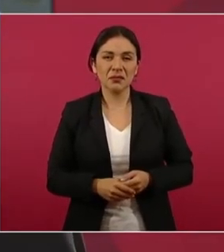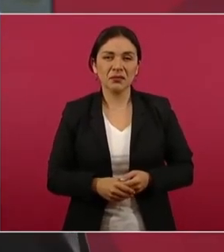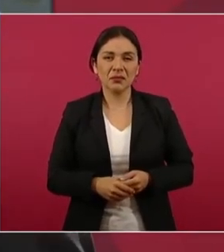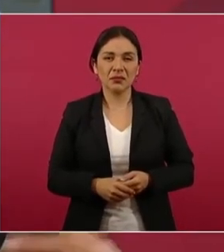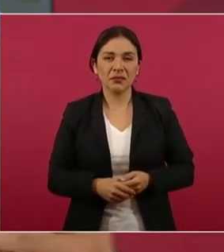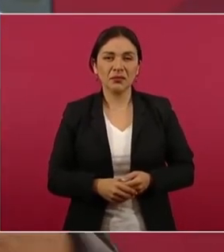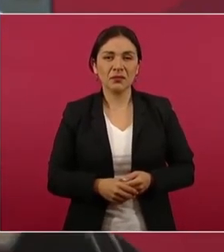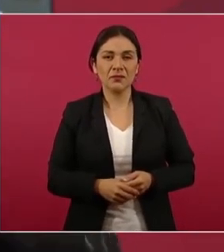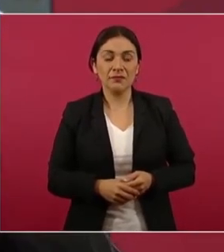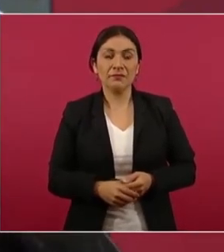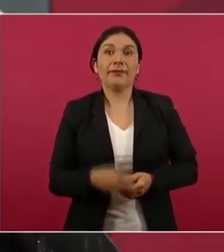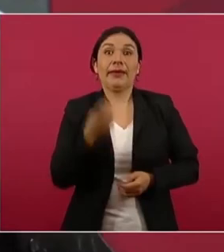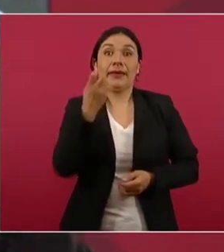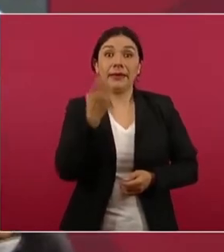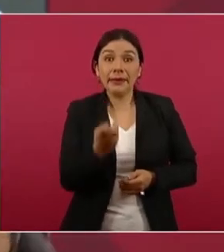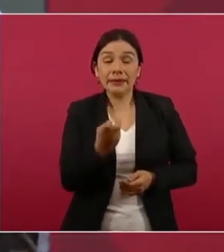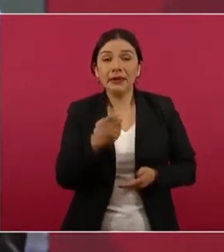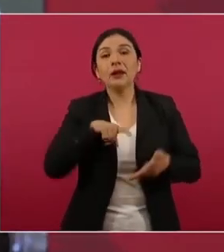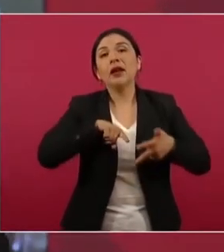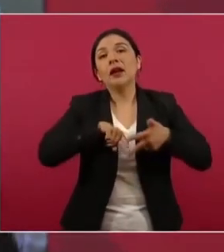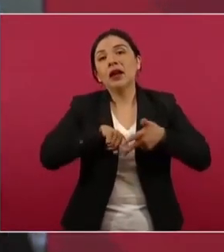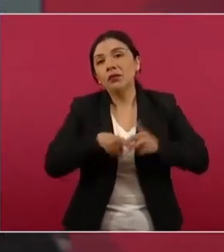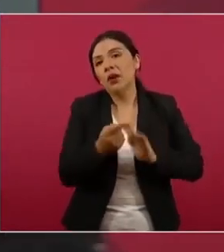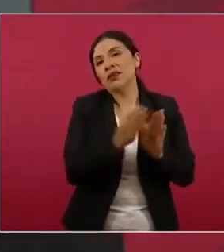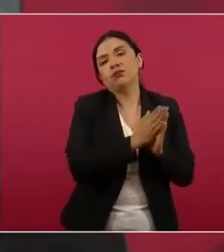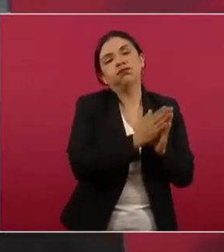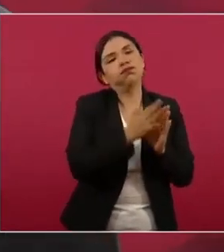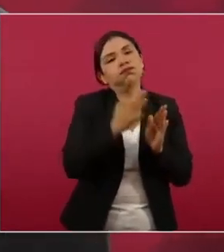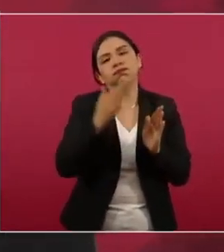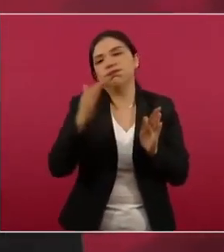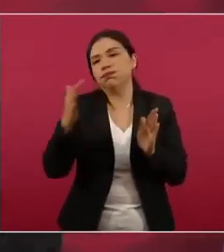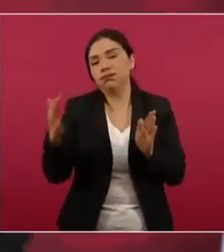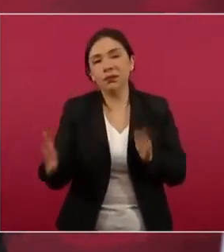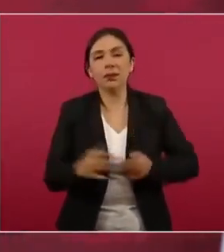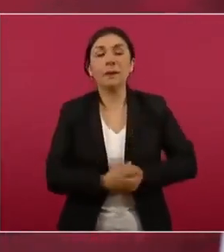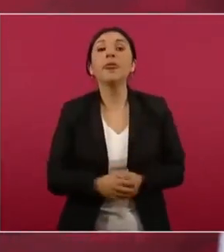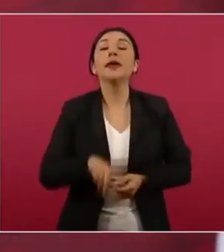Y así empezó todo. Entonces, luego…